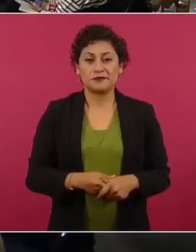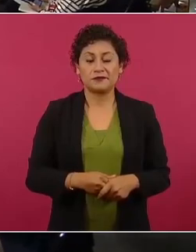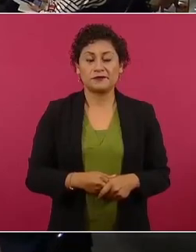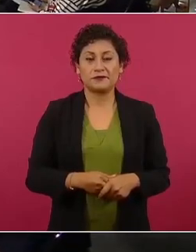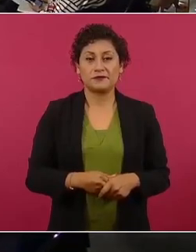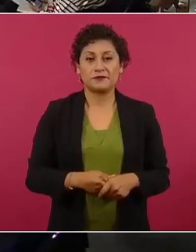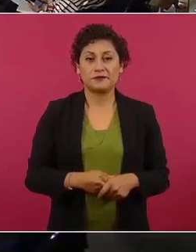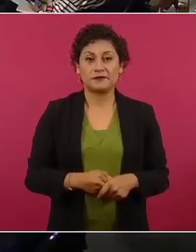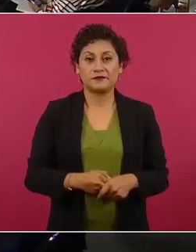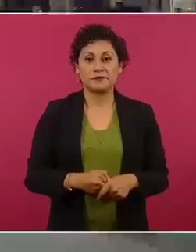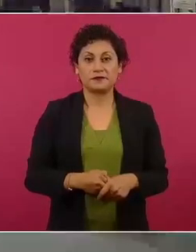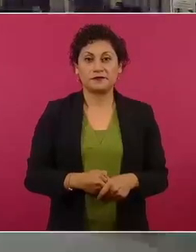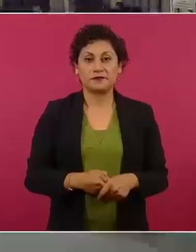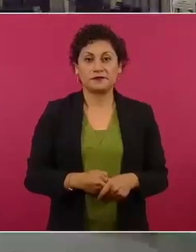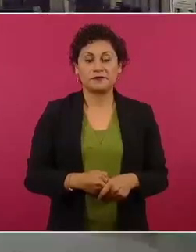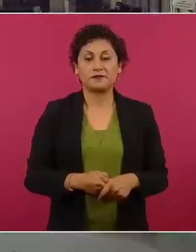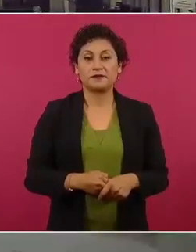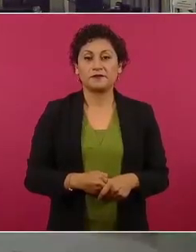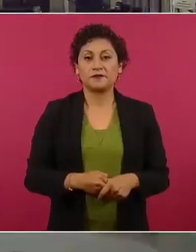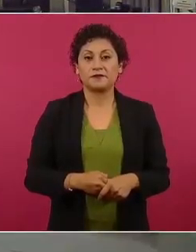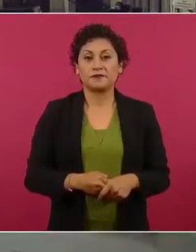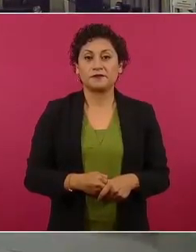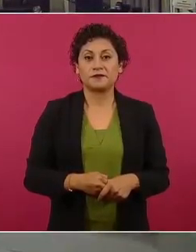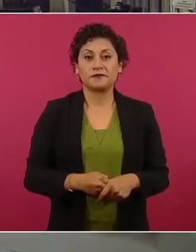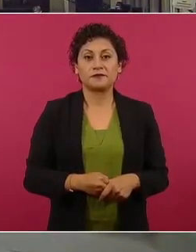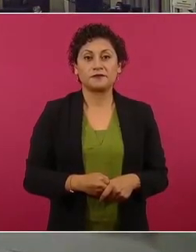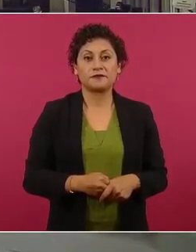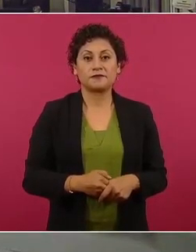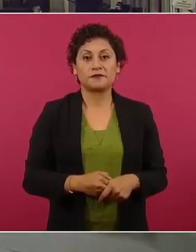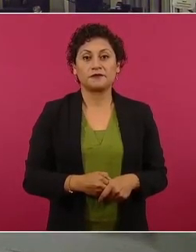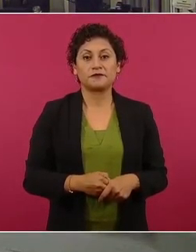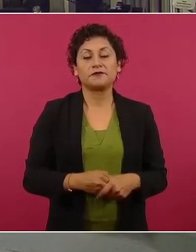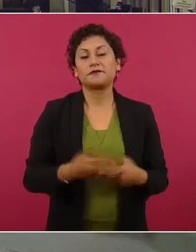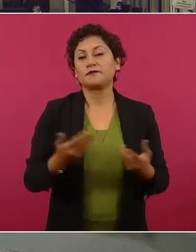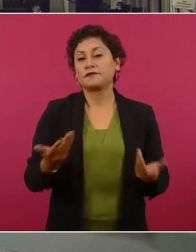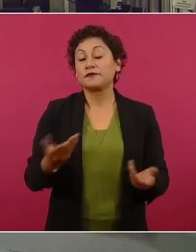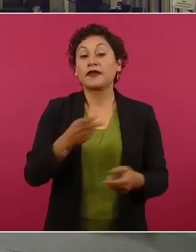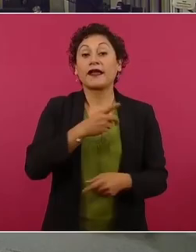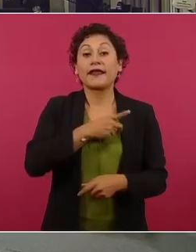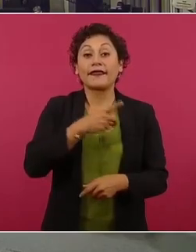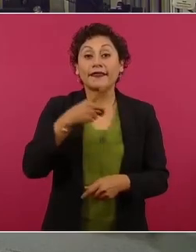pronto y expedito por un término? Tienen que buscar una reforma